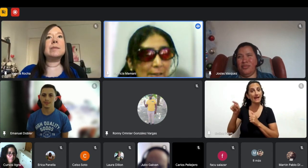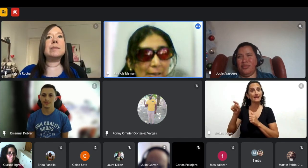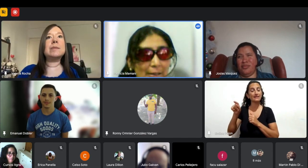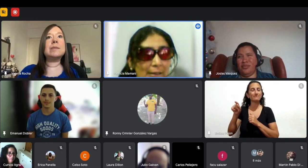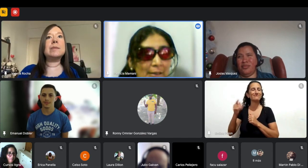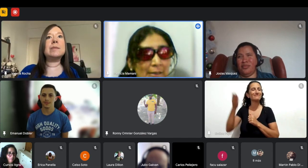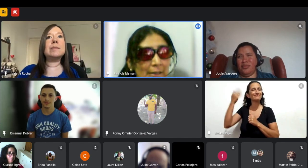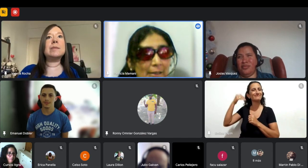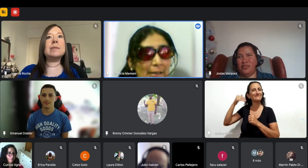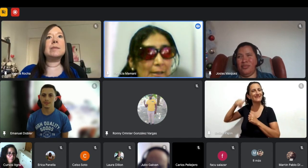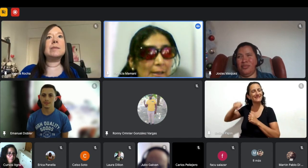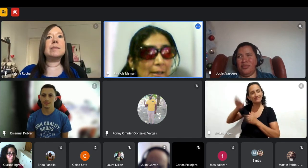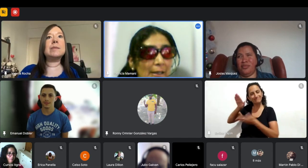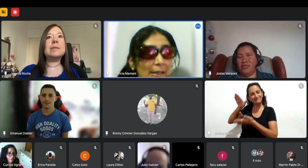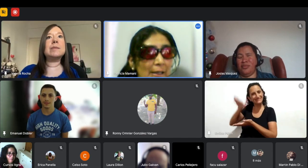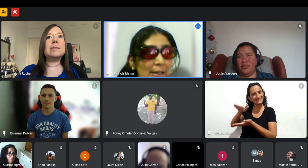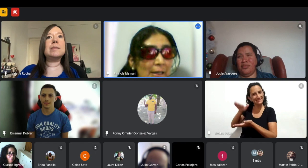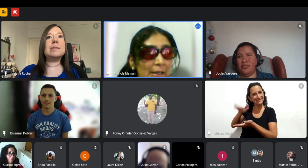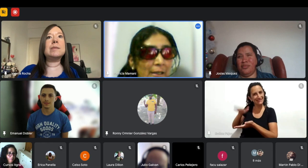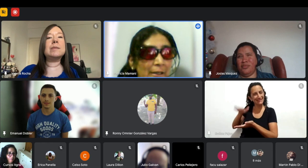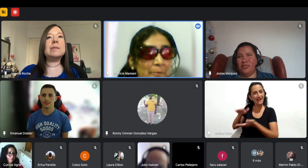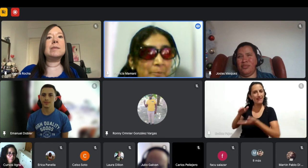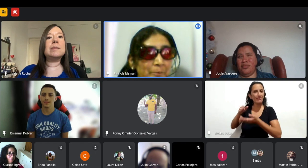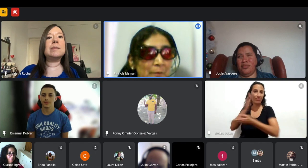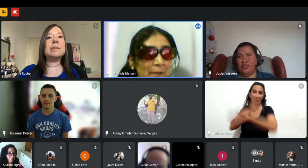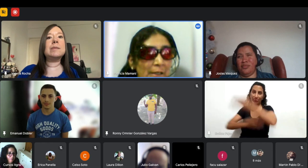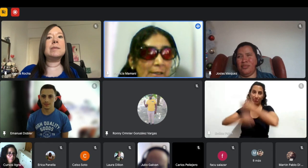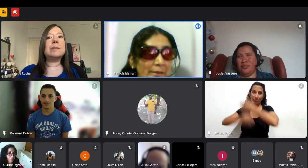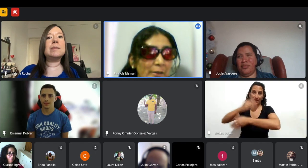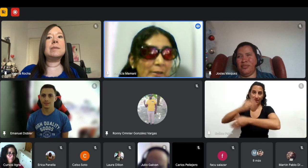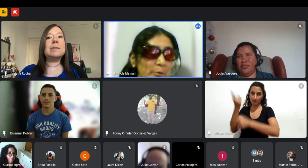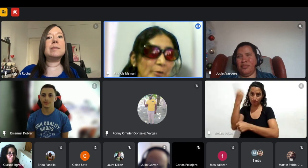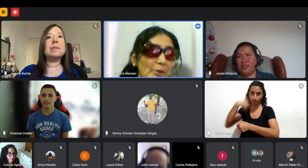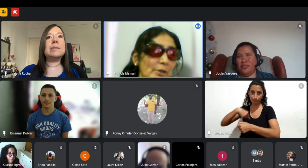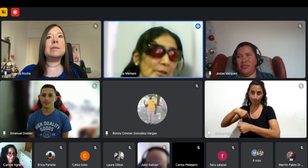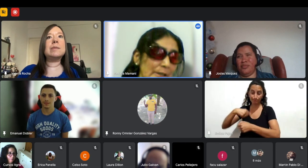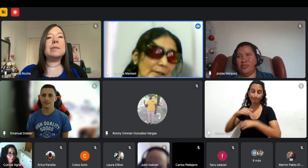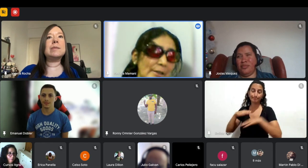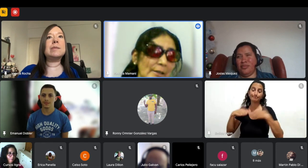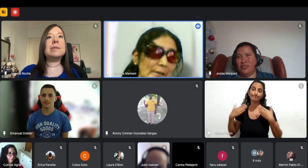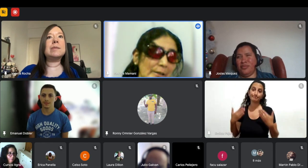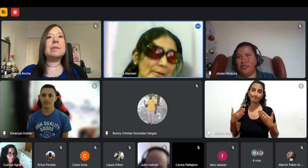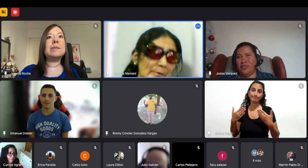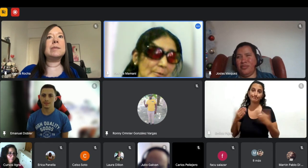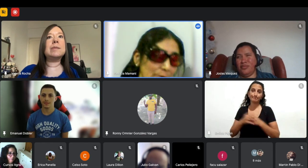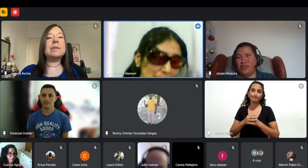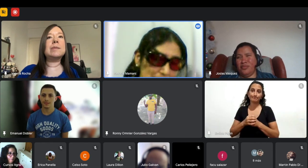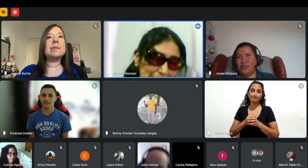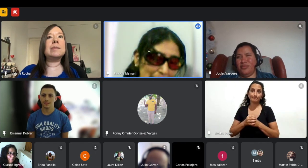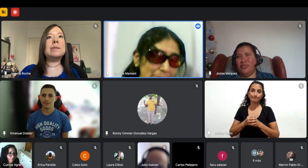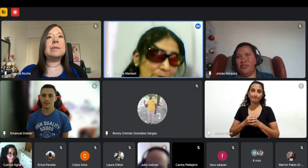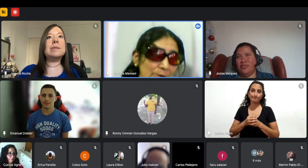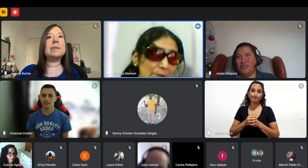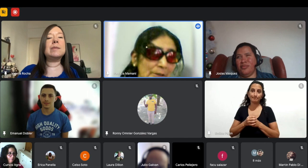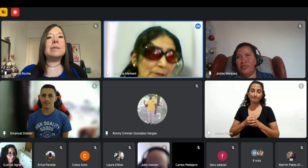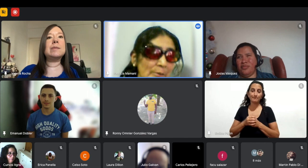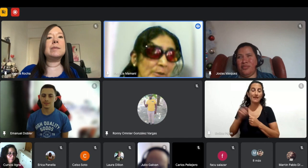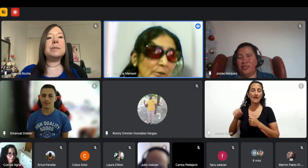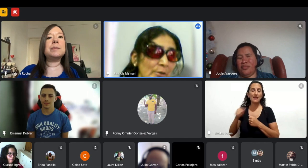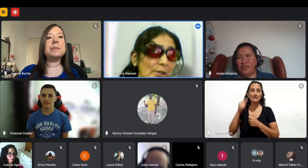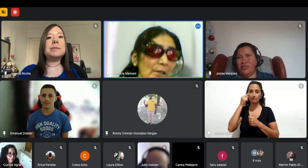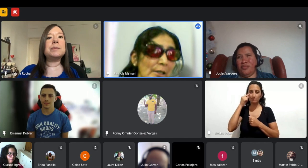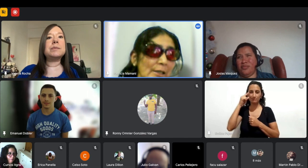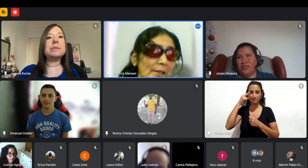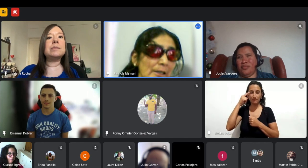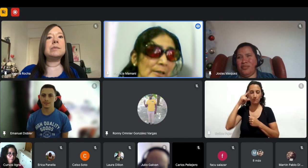chica en realidad y en cierto punto yo tengo baja visión en este